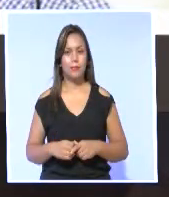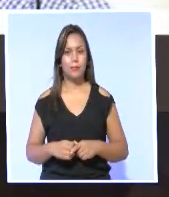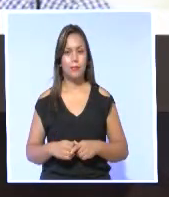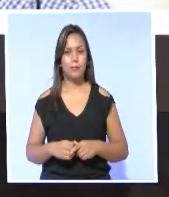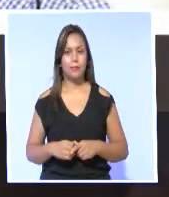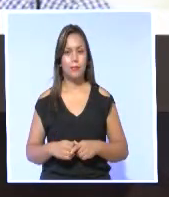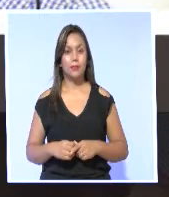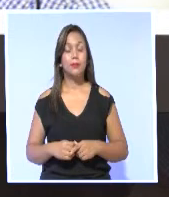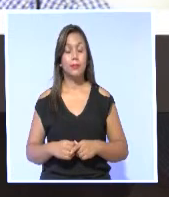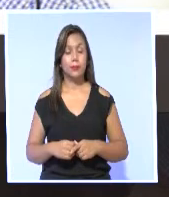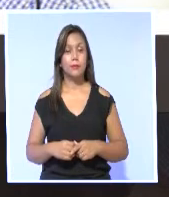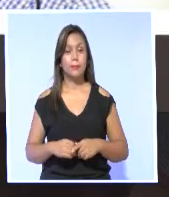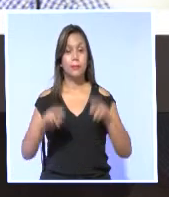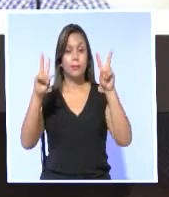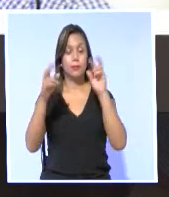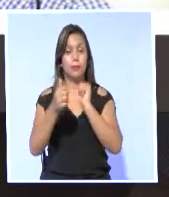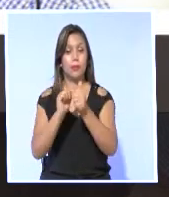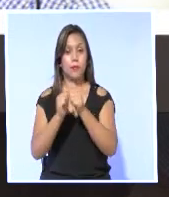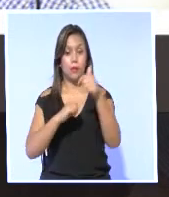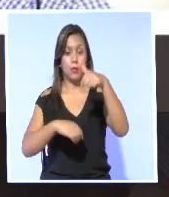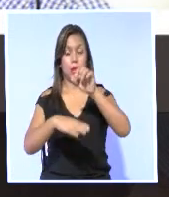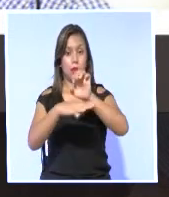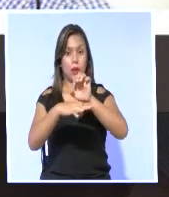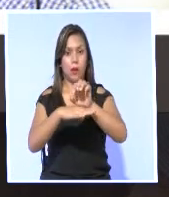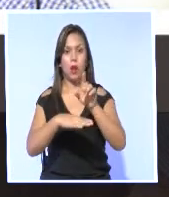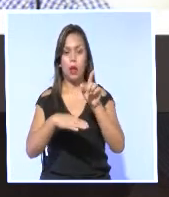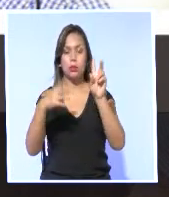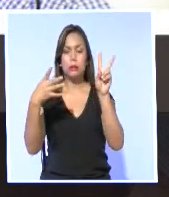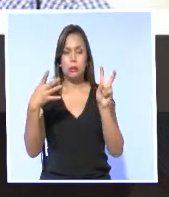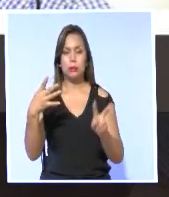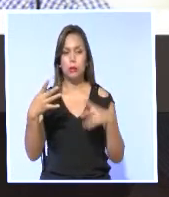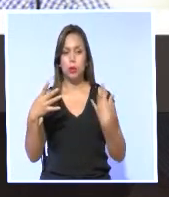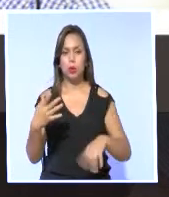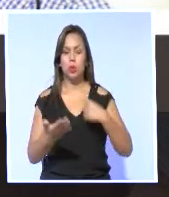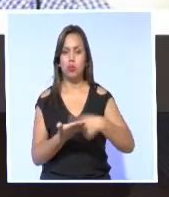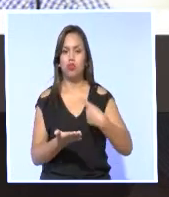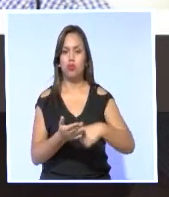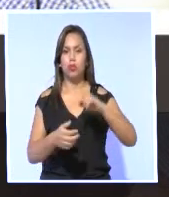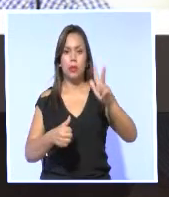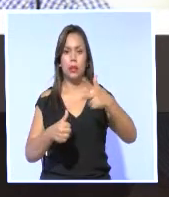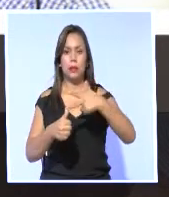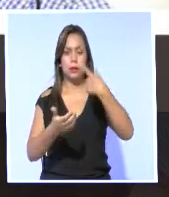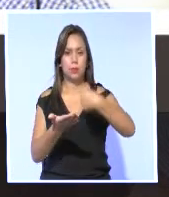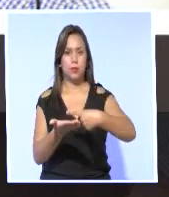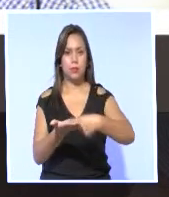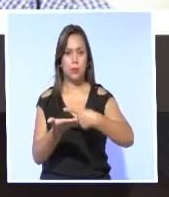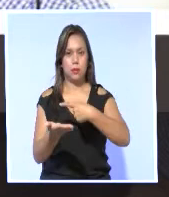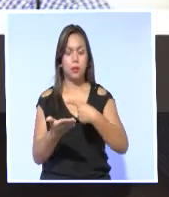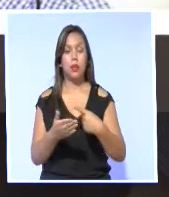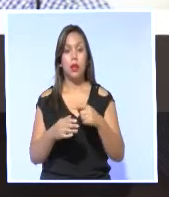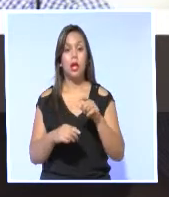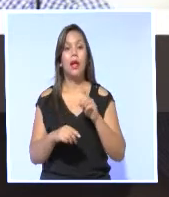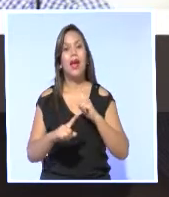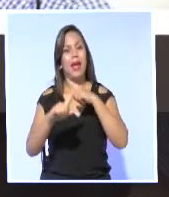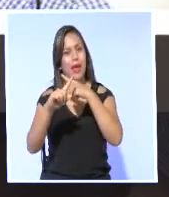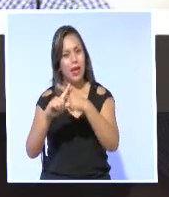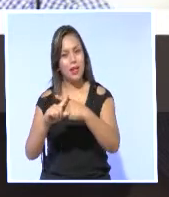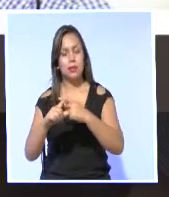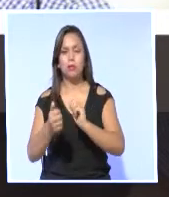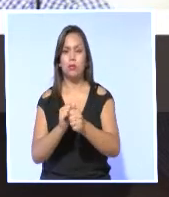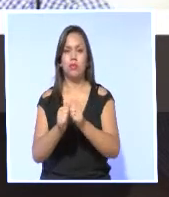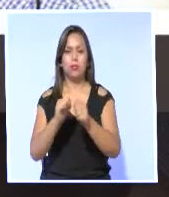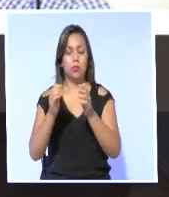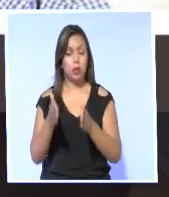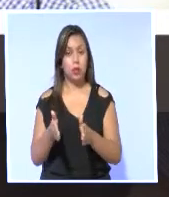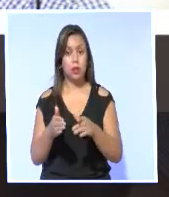La situación del deporte en Ecuador fue el tema de discusión del programa Tercer Debate. Un exfutbolista y un periodista